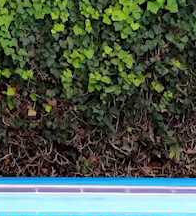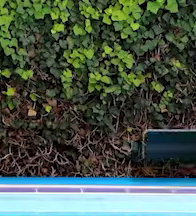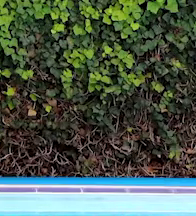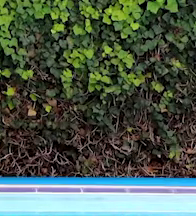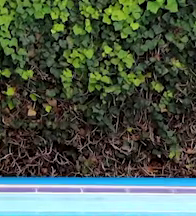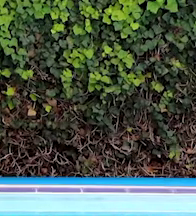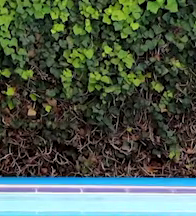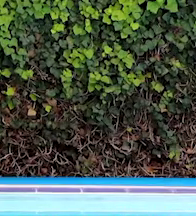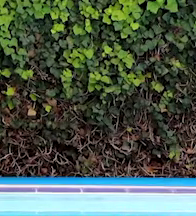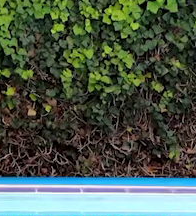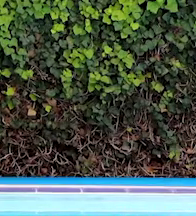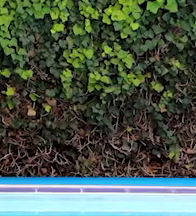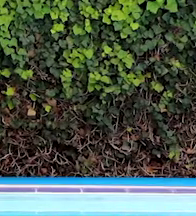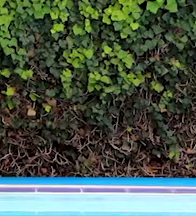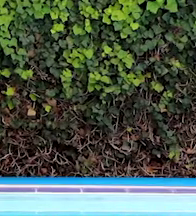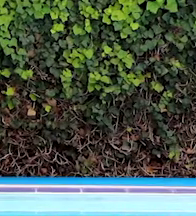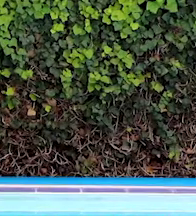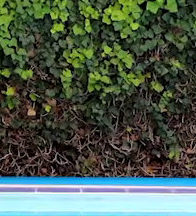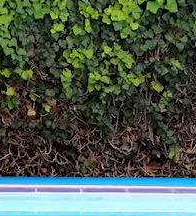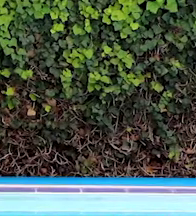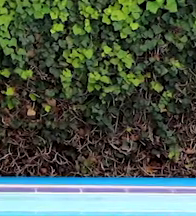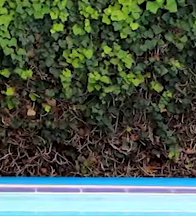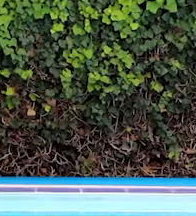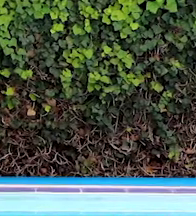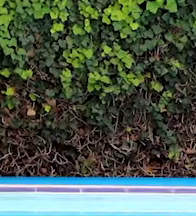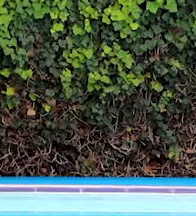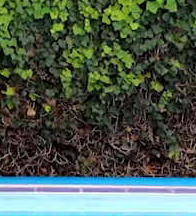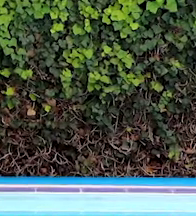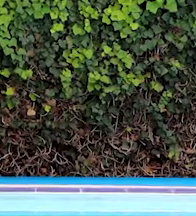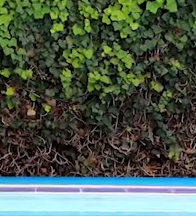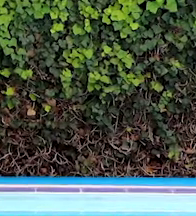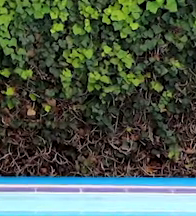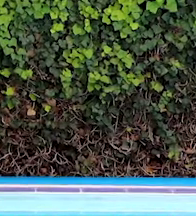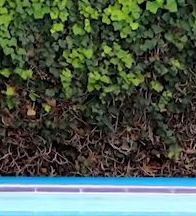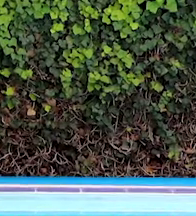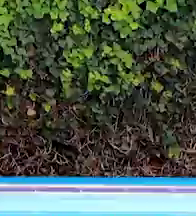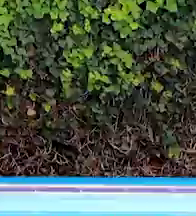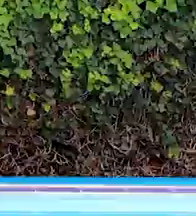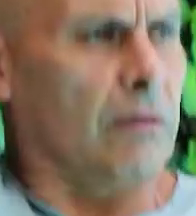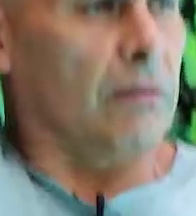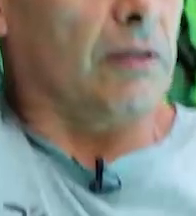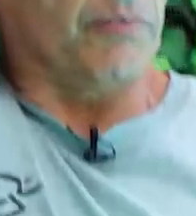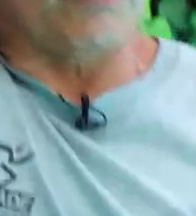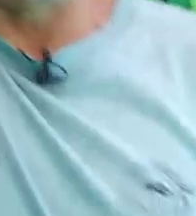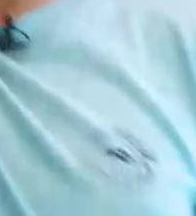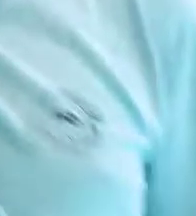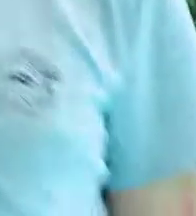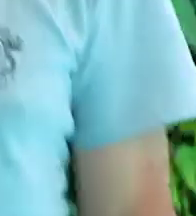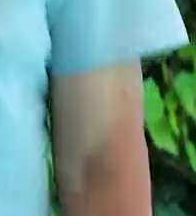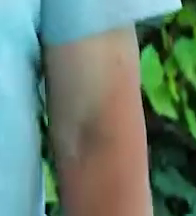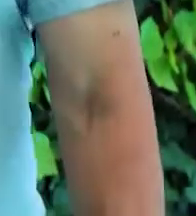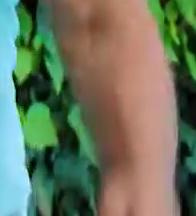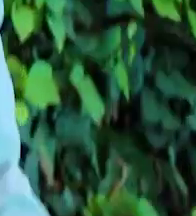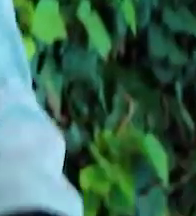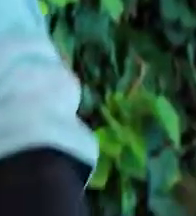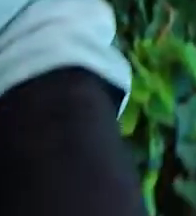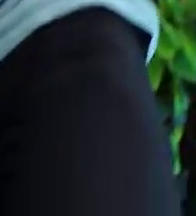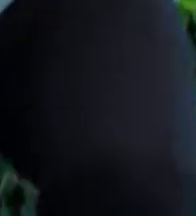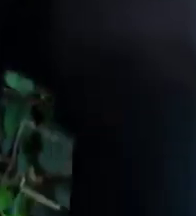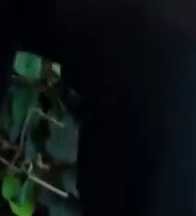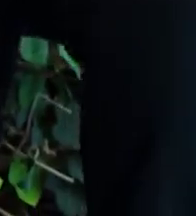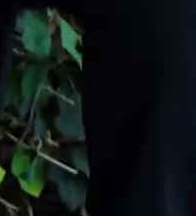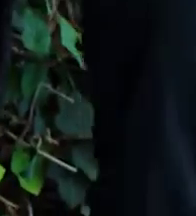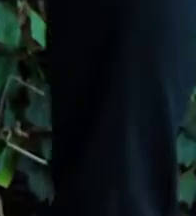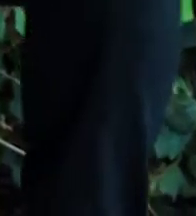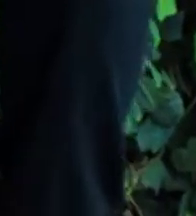pierna derecha y la mano derecha igual. Y al mismo tiempo vamos a elevar talón del pie contrario. Izquierda